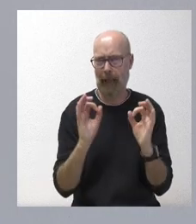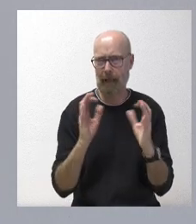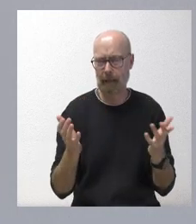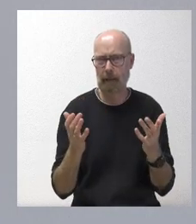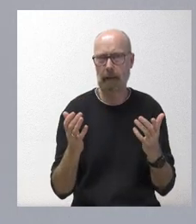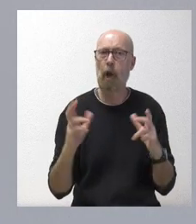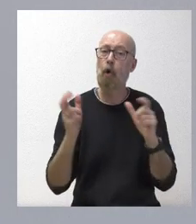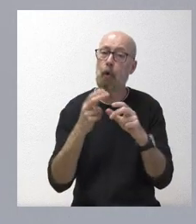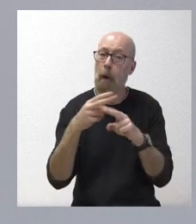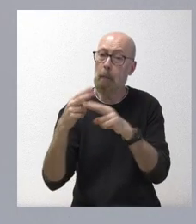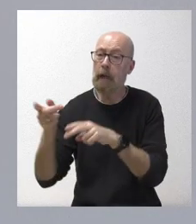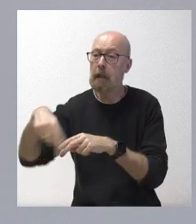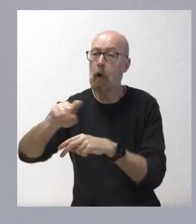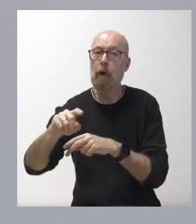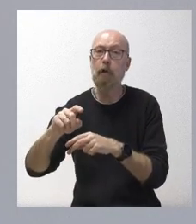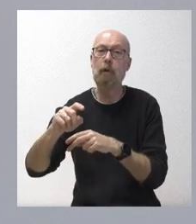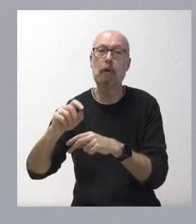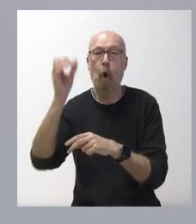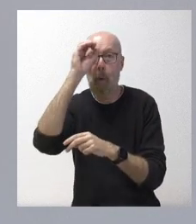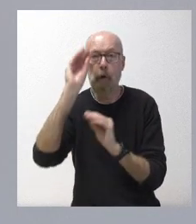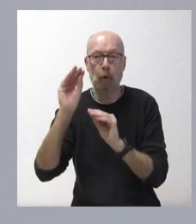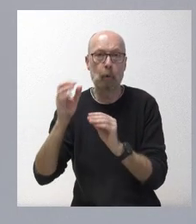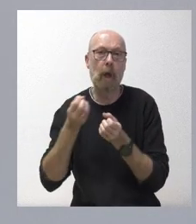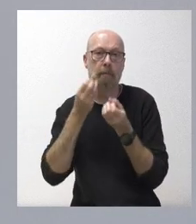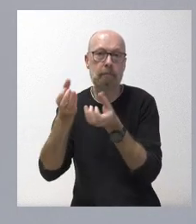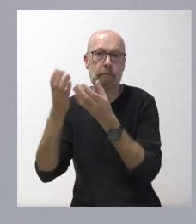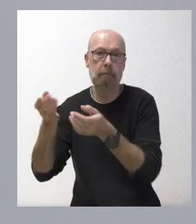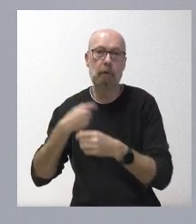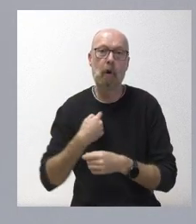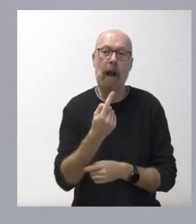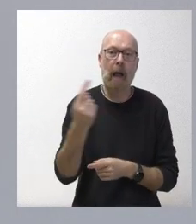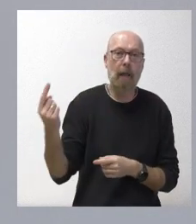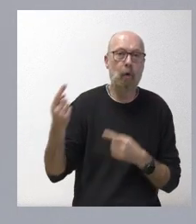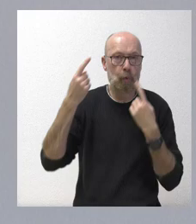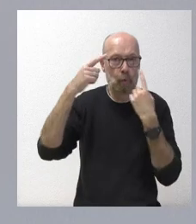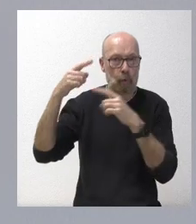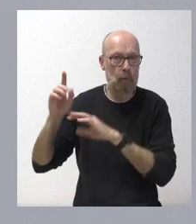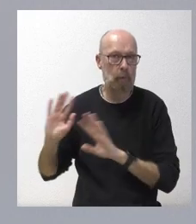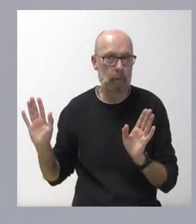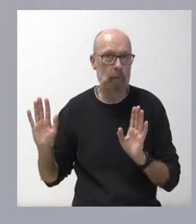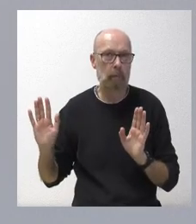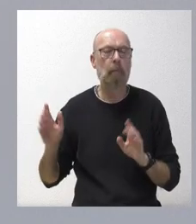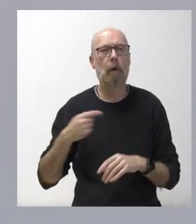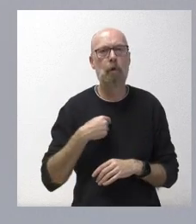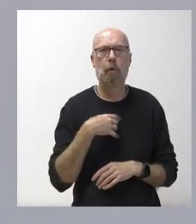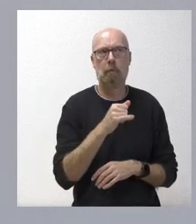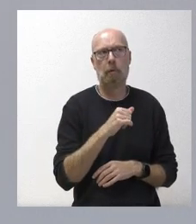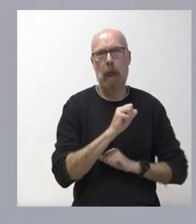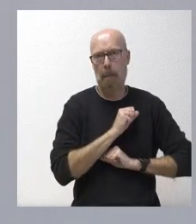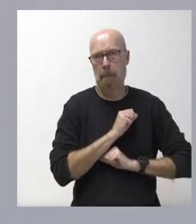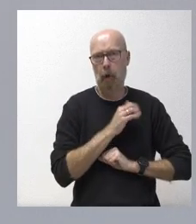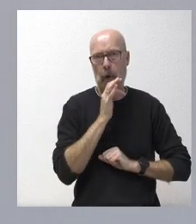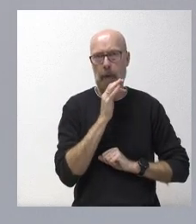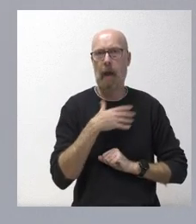políticos los que anuncien sus posiciones. No voy a ser yo quien anuncie cuál es la posición de cada grupo político. Yo sí tengo todavía la esperanza de que el